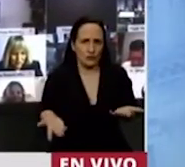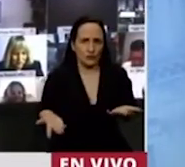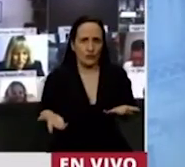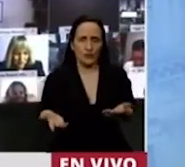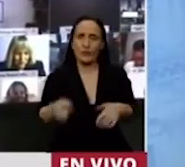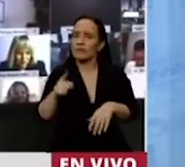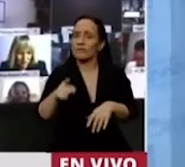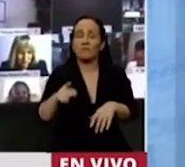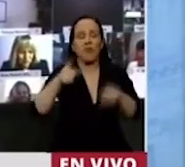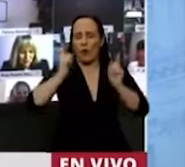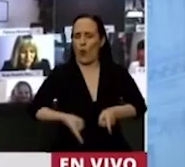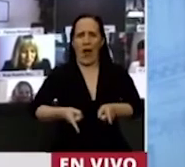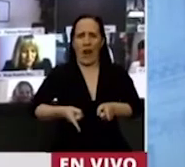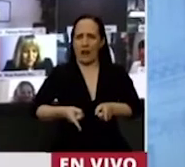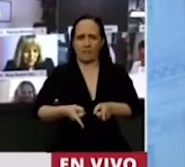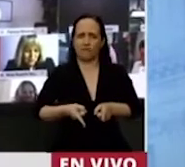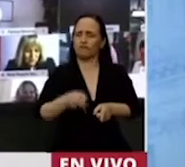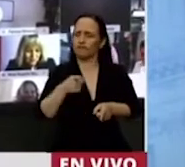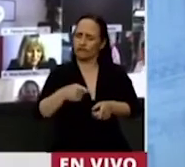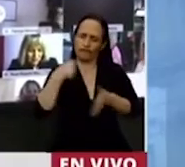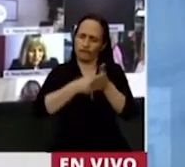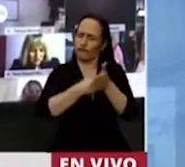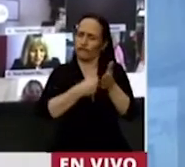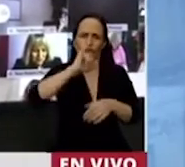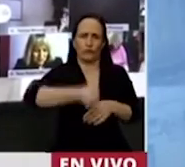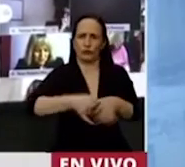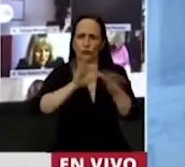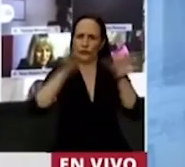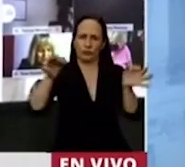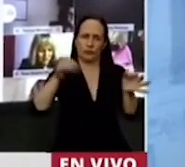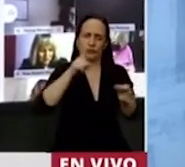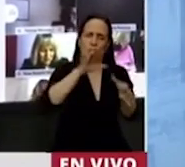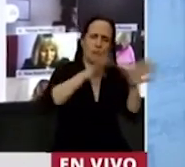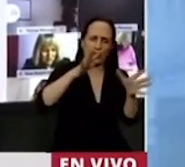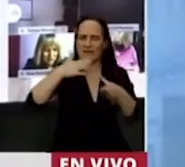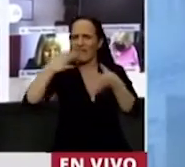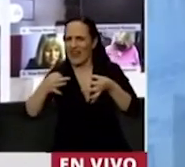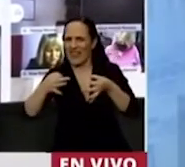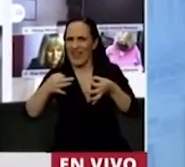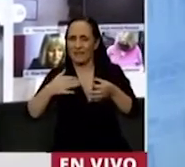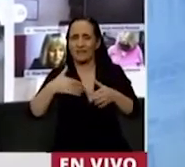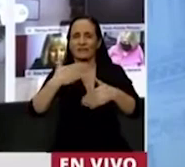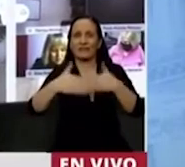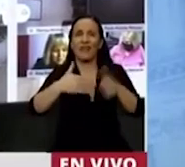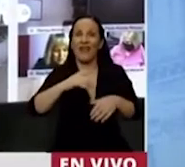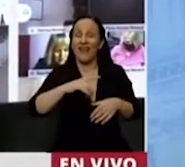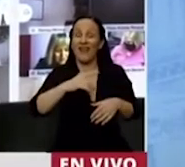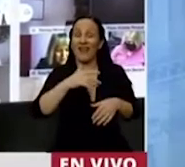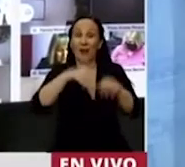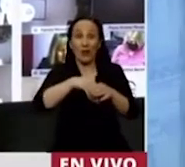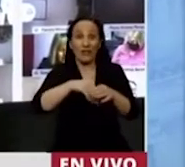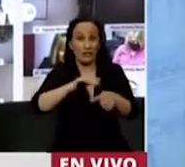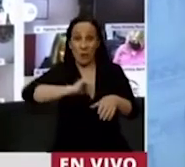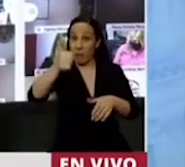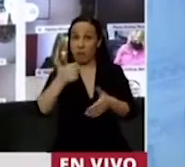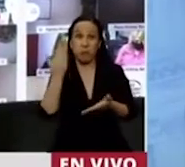Y fue igual detrás de ese principio. Y ahí nomás, a los cinco días de ganar la elección,